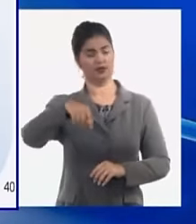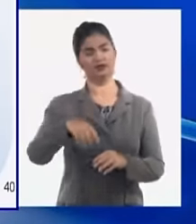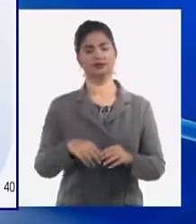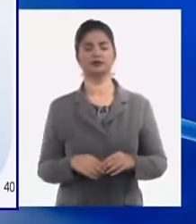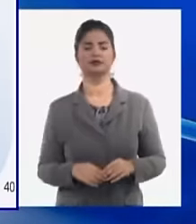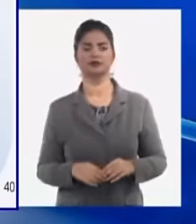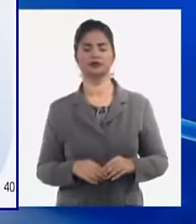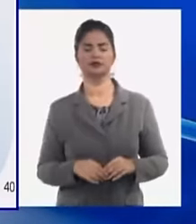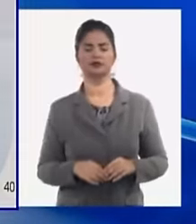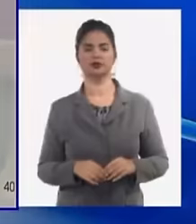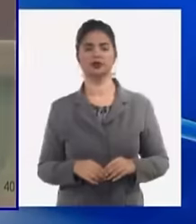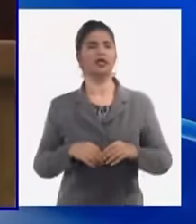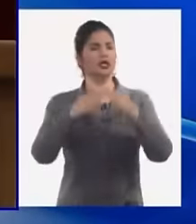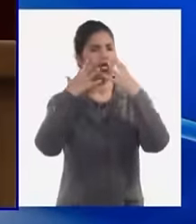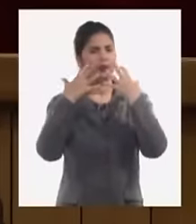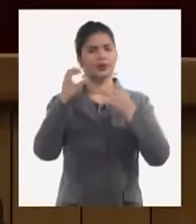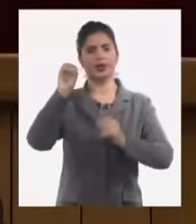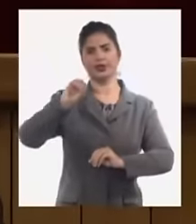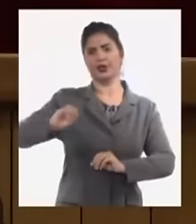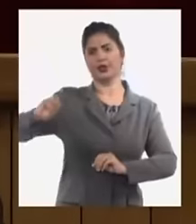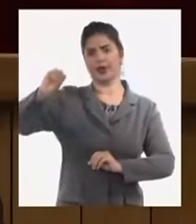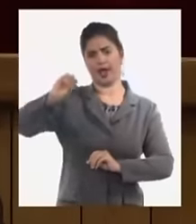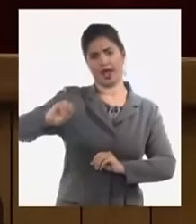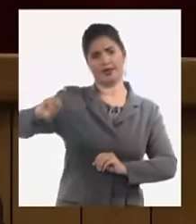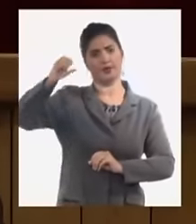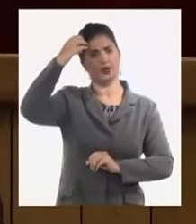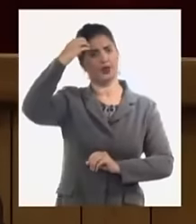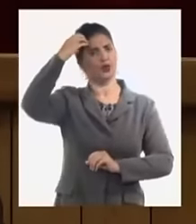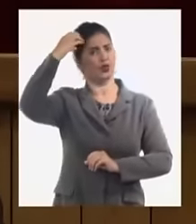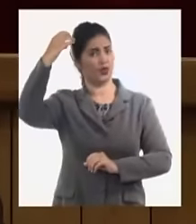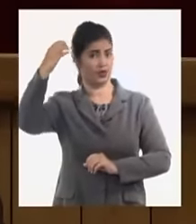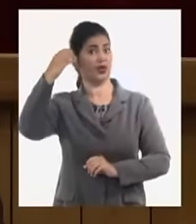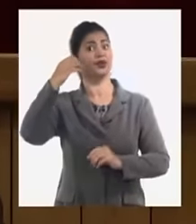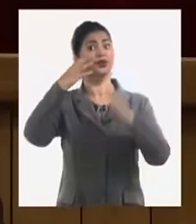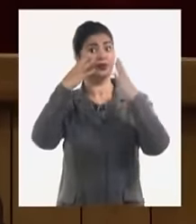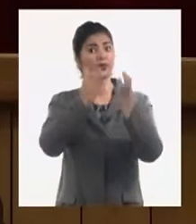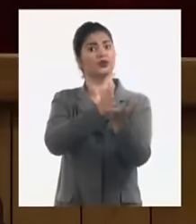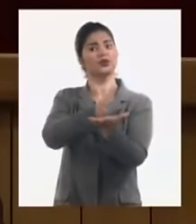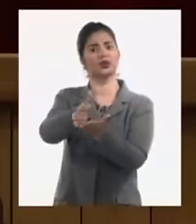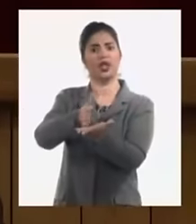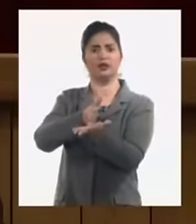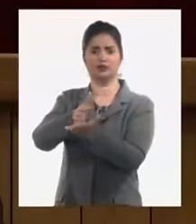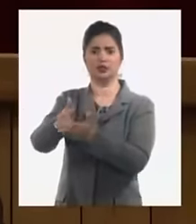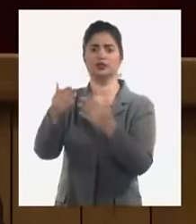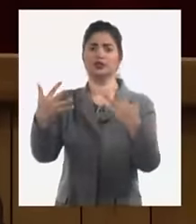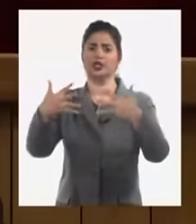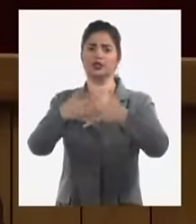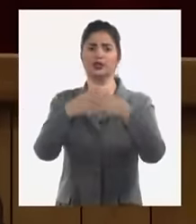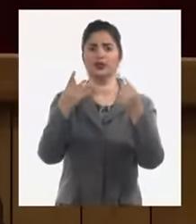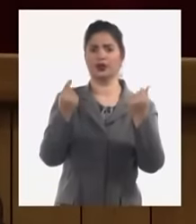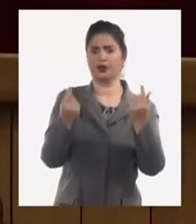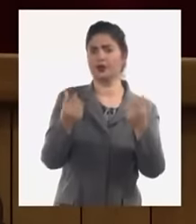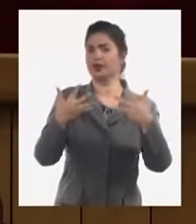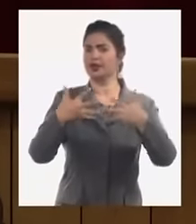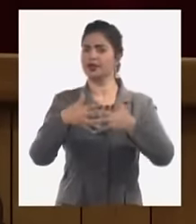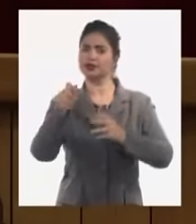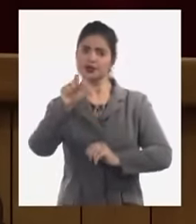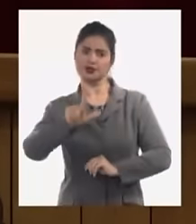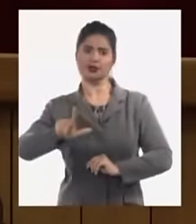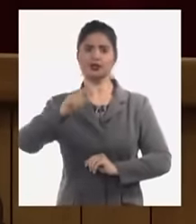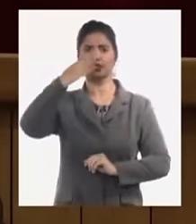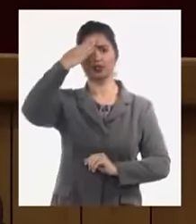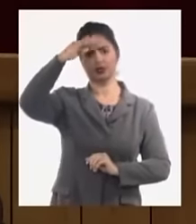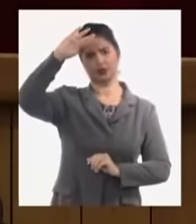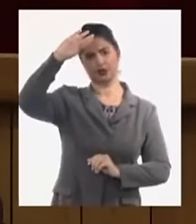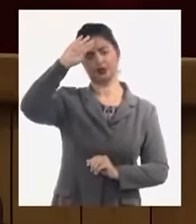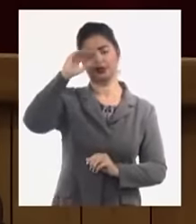sectores importantes del presupuestado que juegan papeles clave sobre todo en el tema social del país donde la fluctuación es